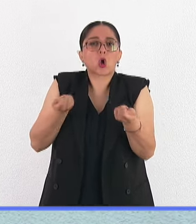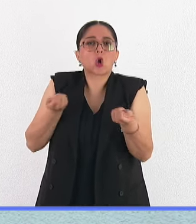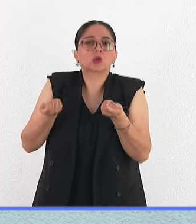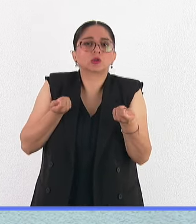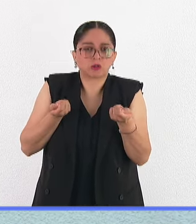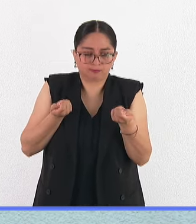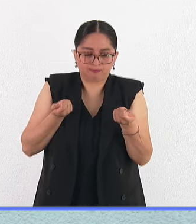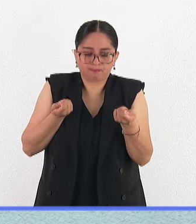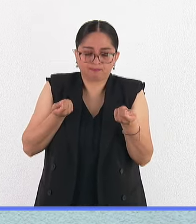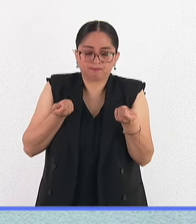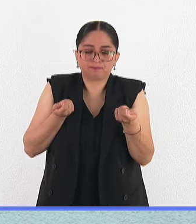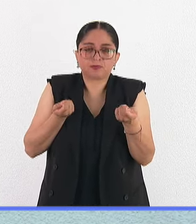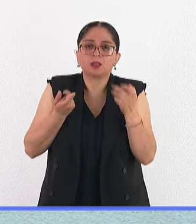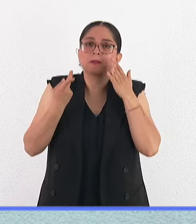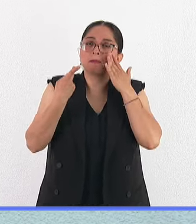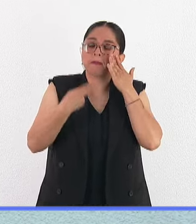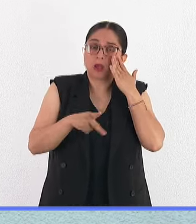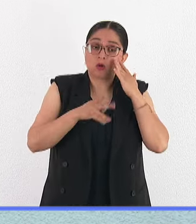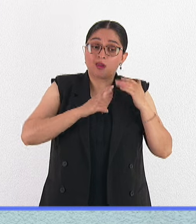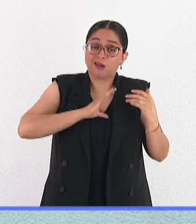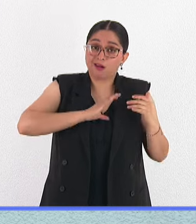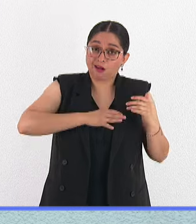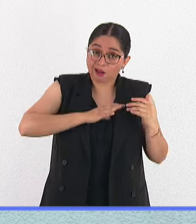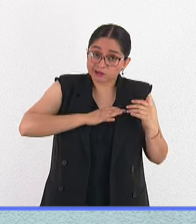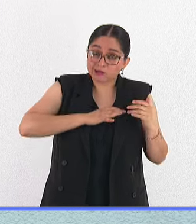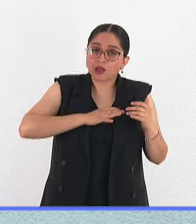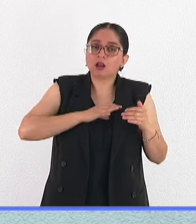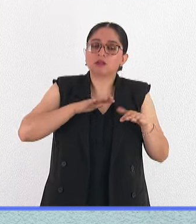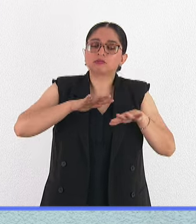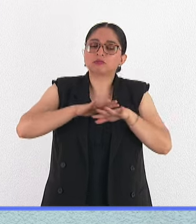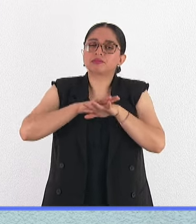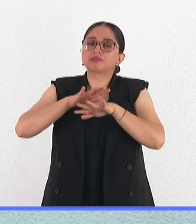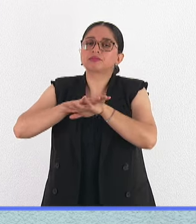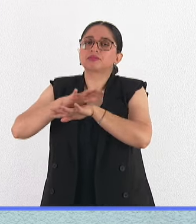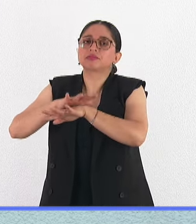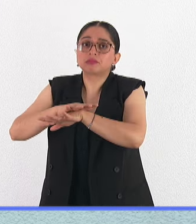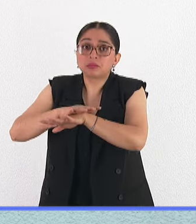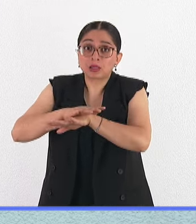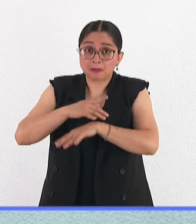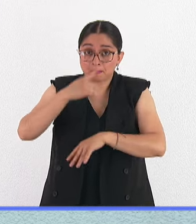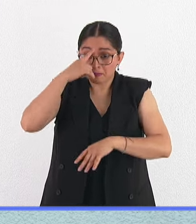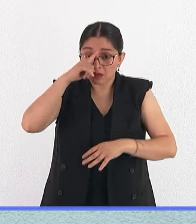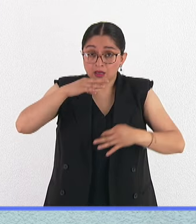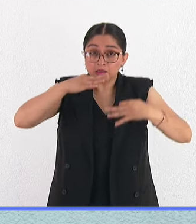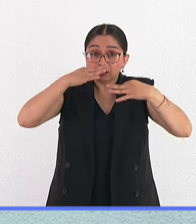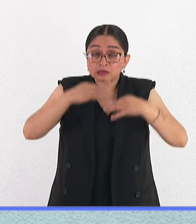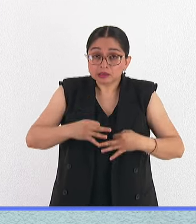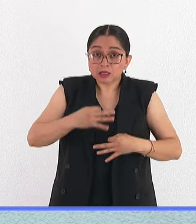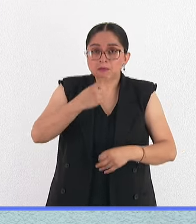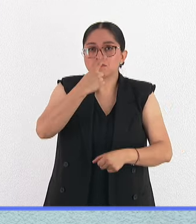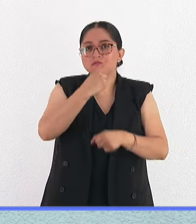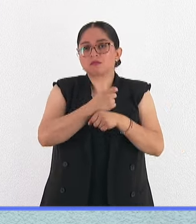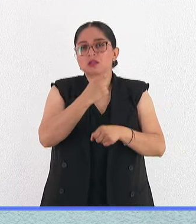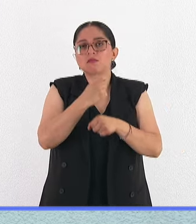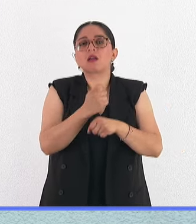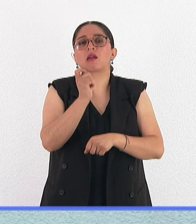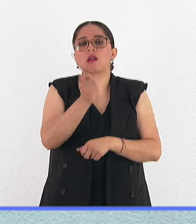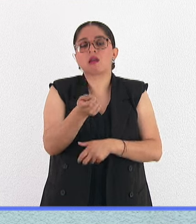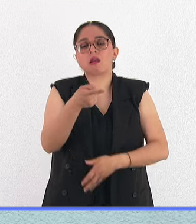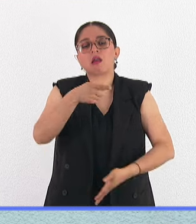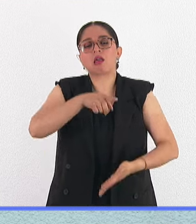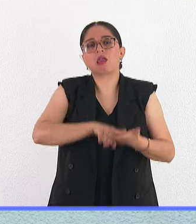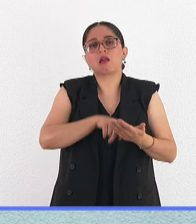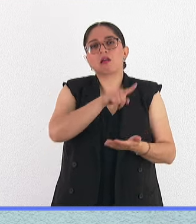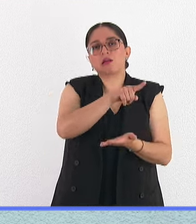Sin embargo, el cáncer es una enfermedad progresiva. Para que se desarrolle, se requiere primero que en las células